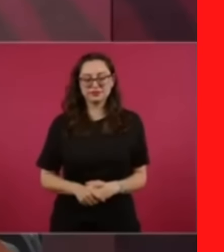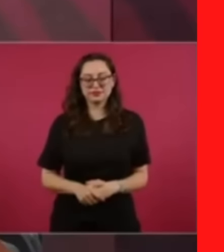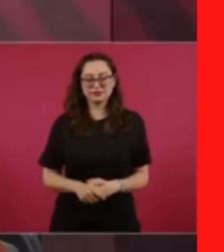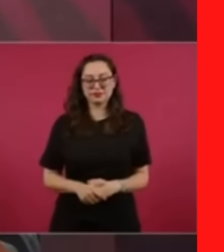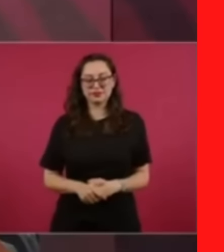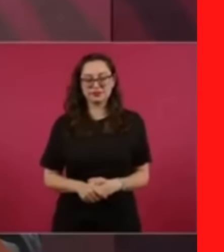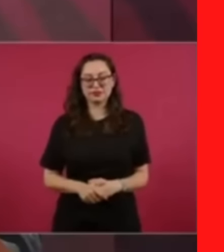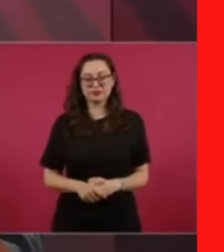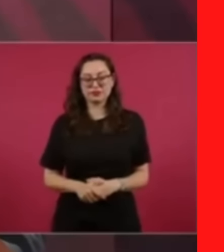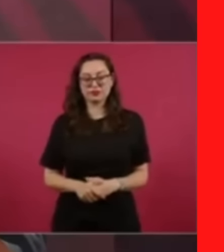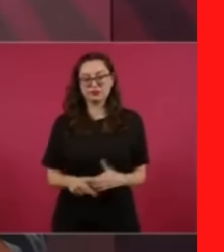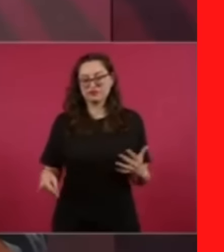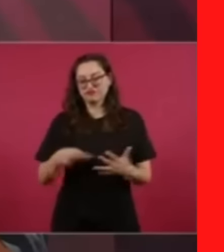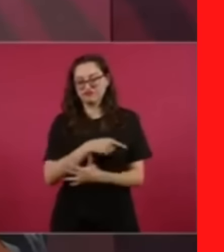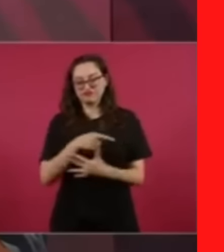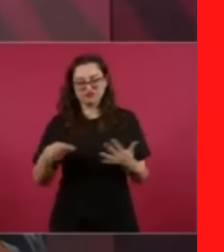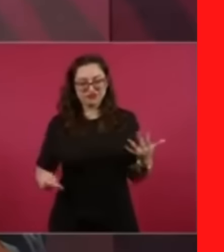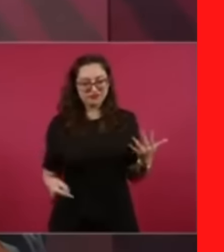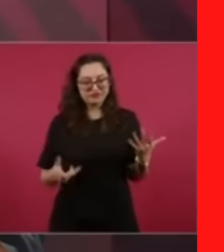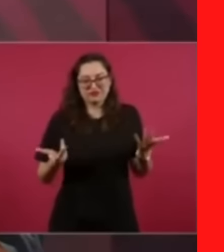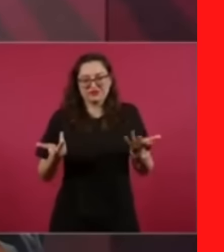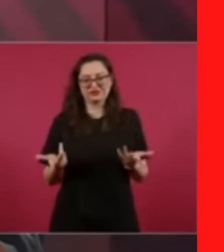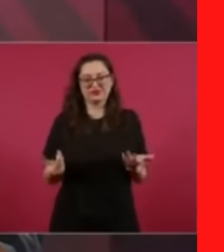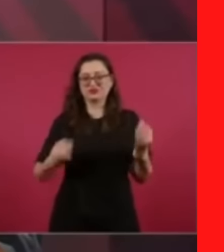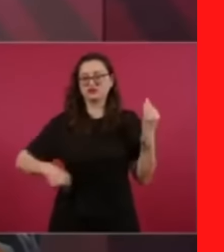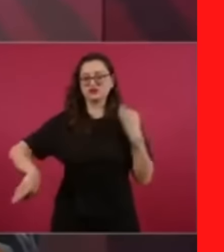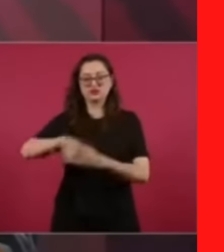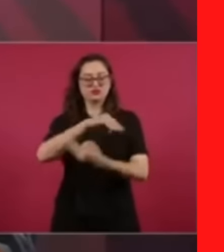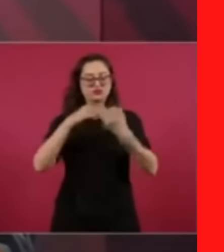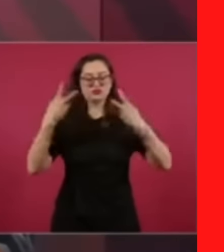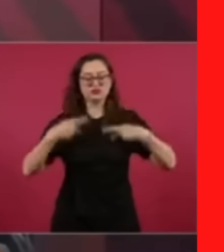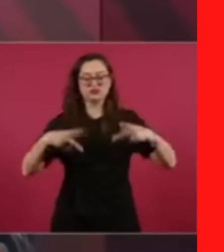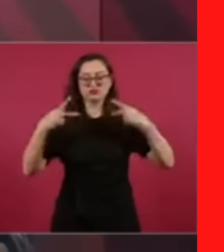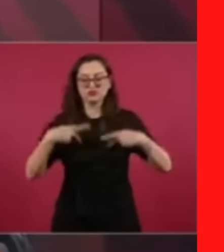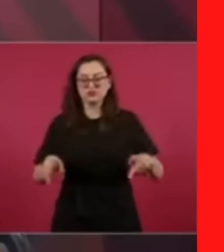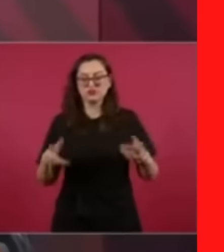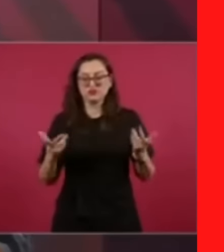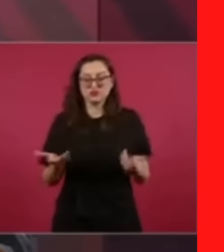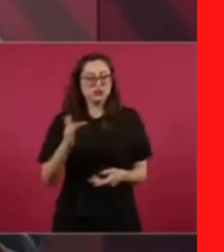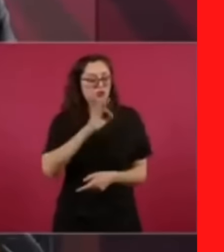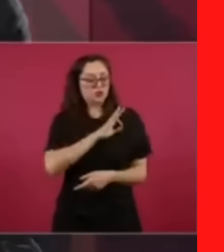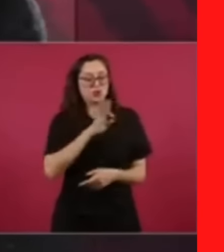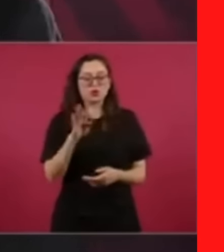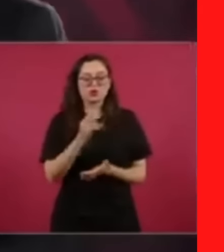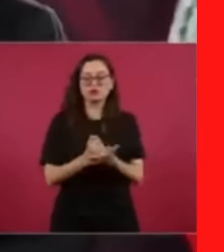O sea, todos podemos